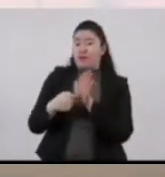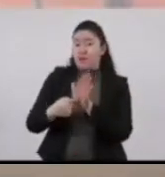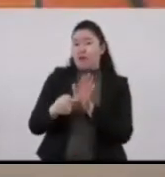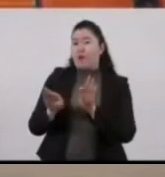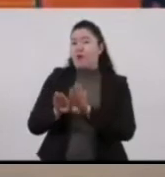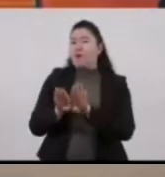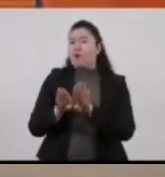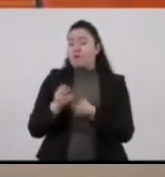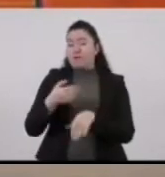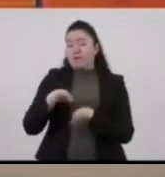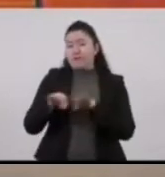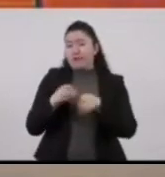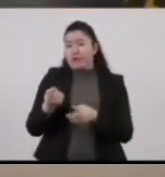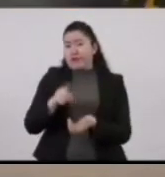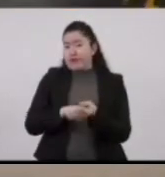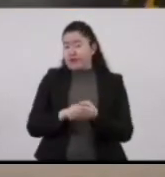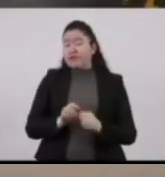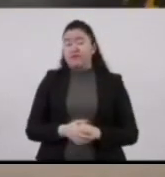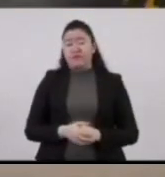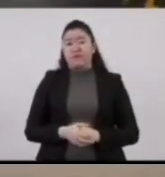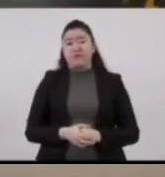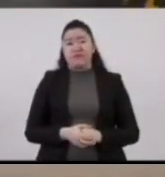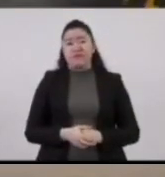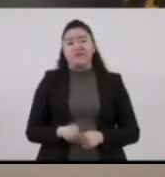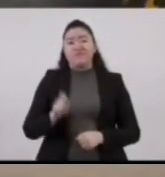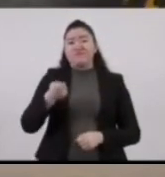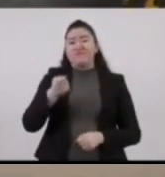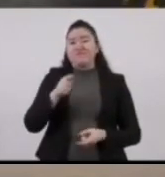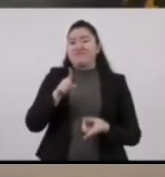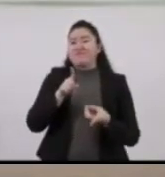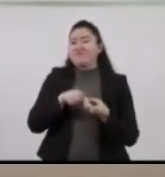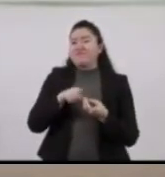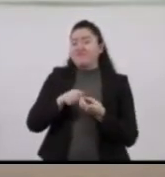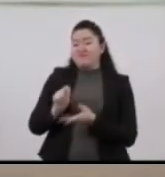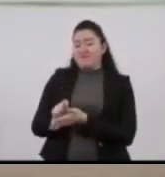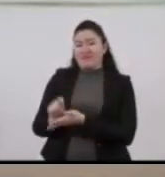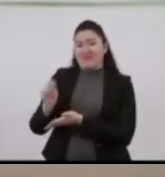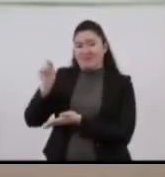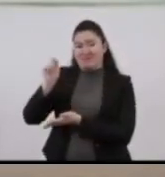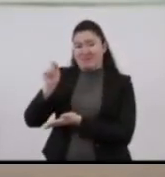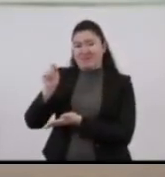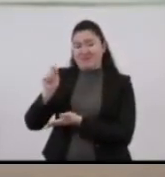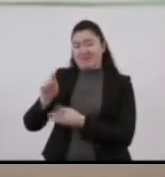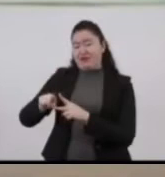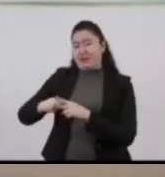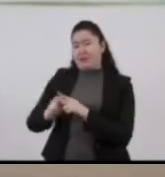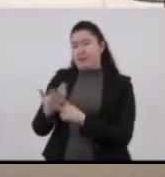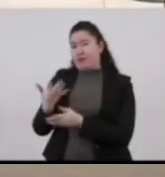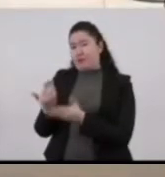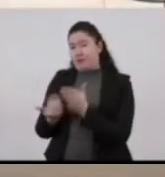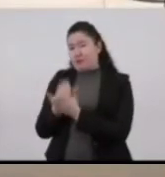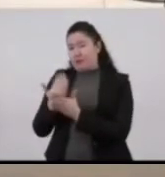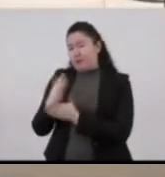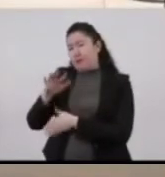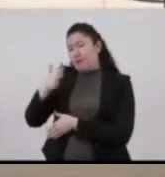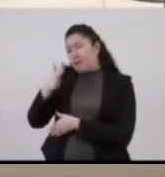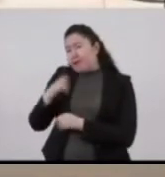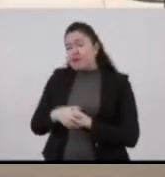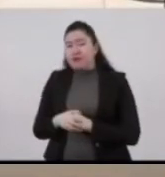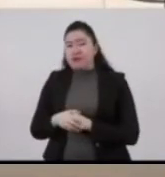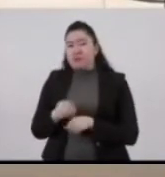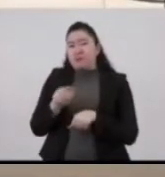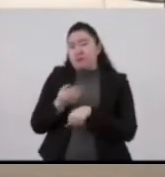operando. Esto es ahí en la terminal de Tláhuac, justamente alrededor de las 5 de la mañana, un poquito más